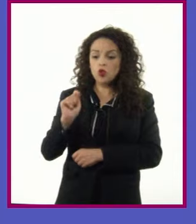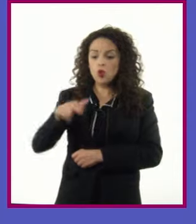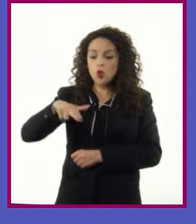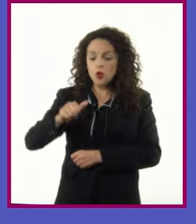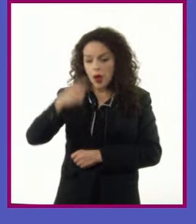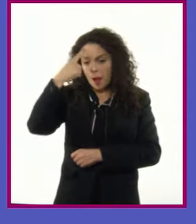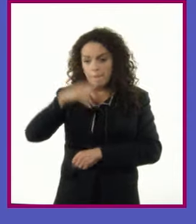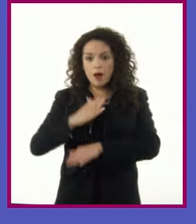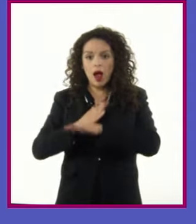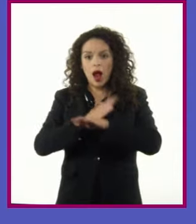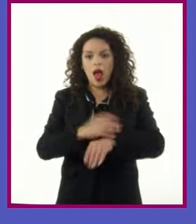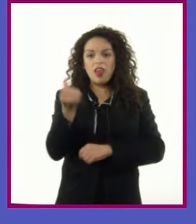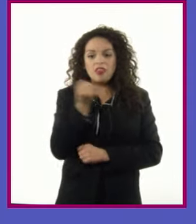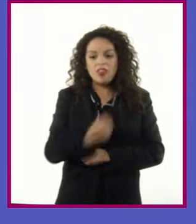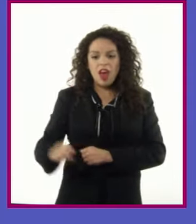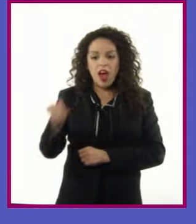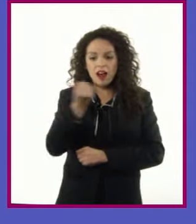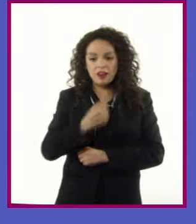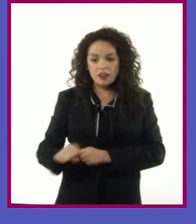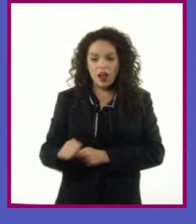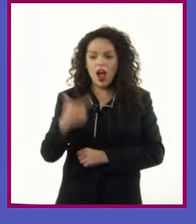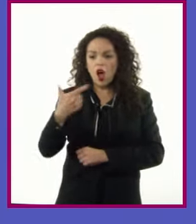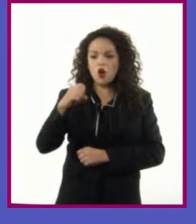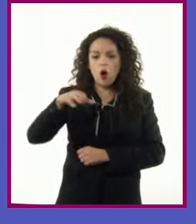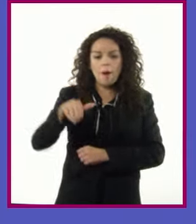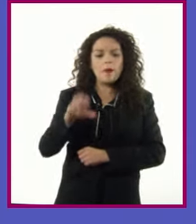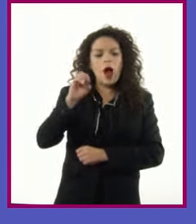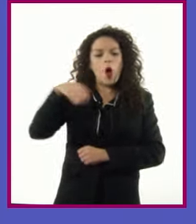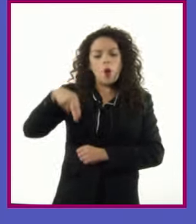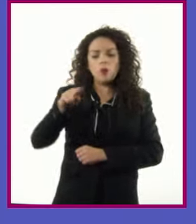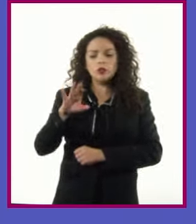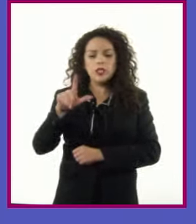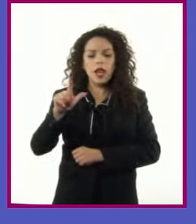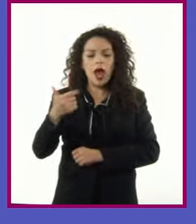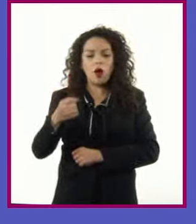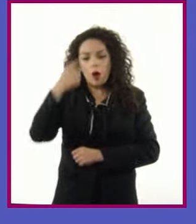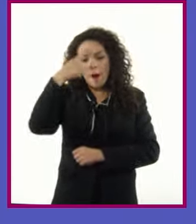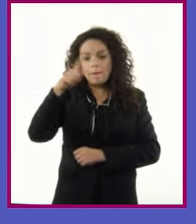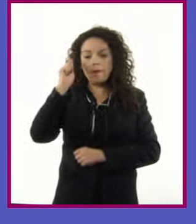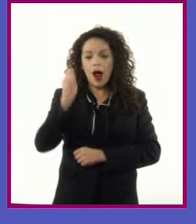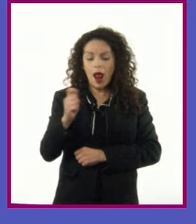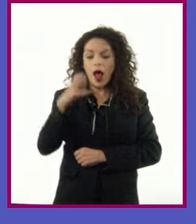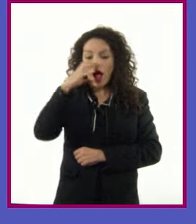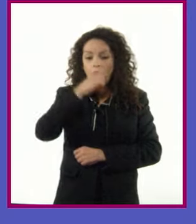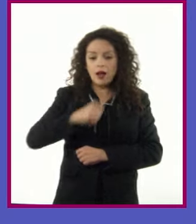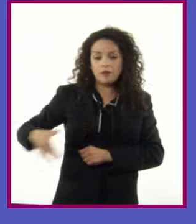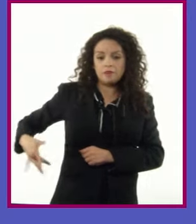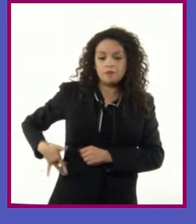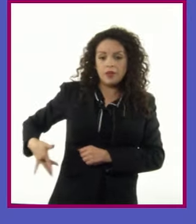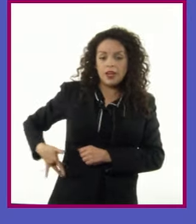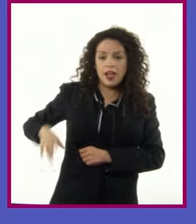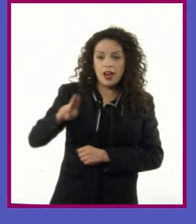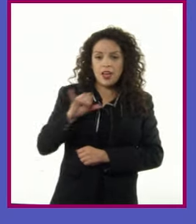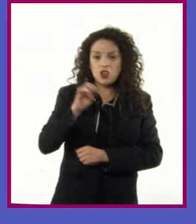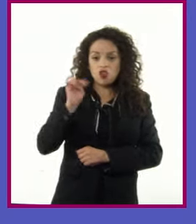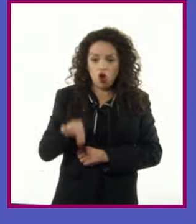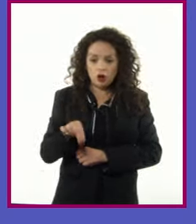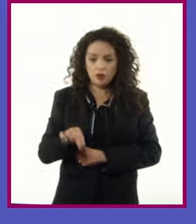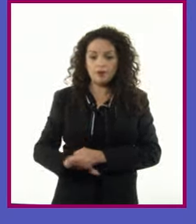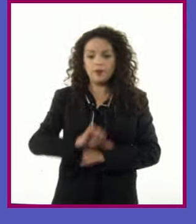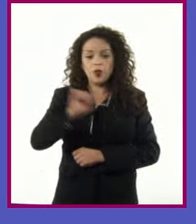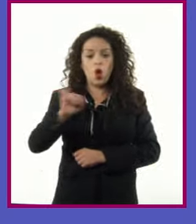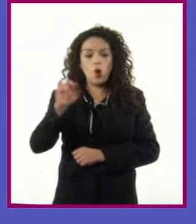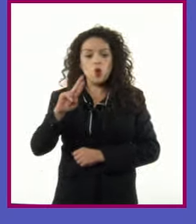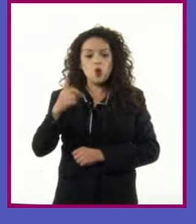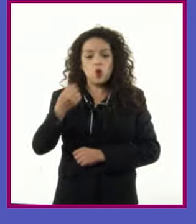goma o musílago para templar el calor de los riñones El jugo de nopal para eliminar la fiebre Mientras que la tuna para el